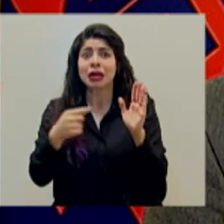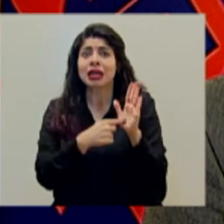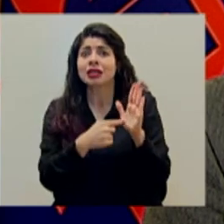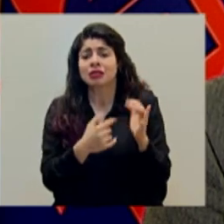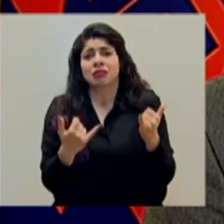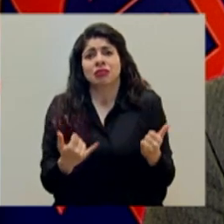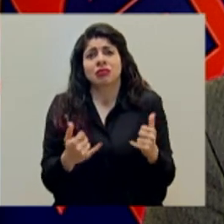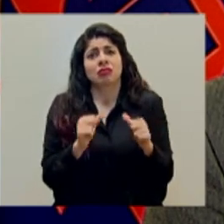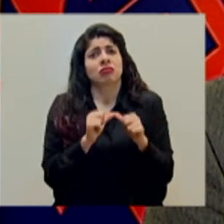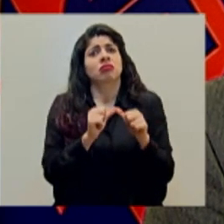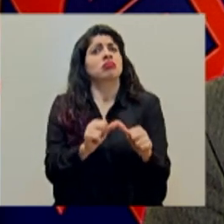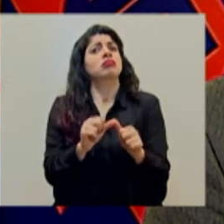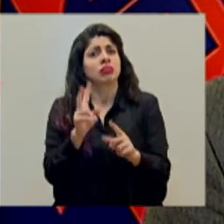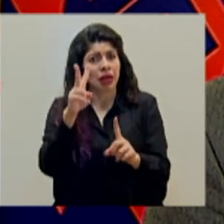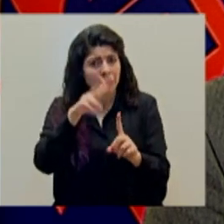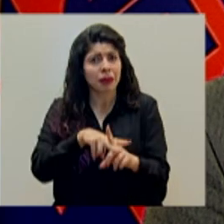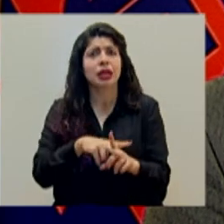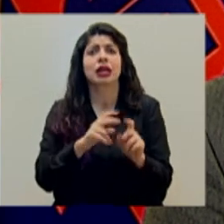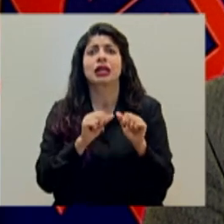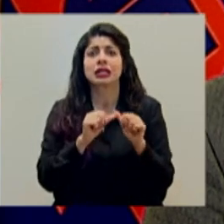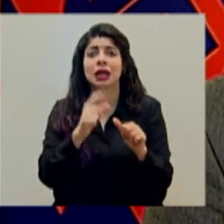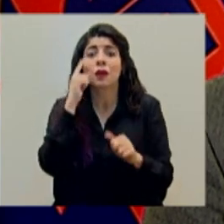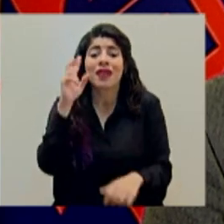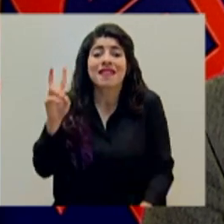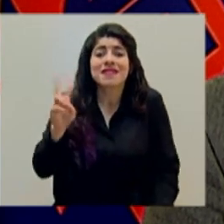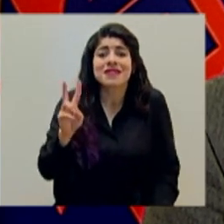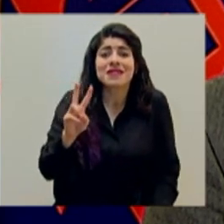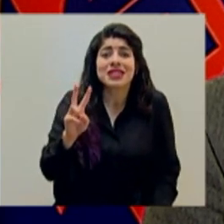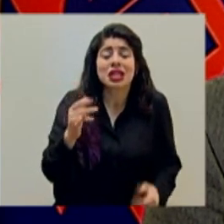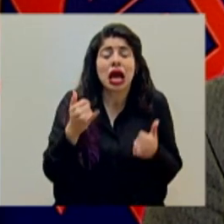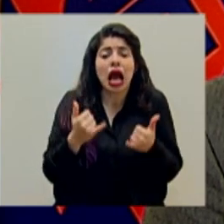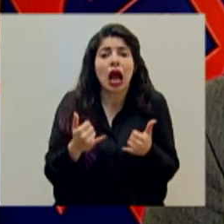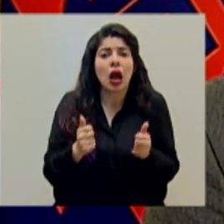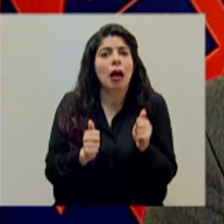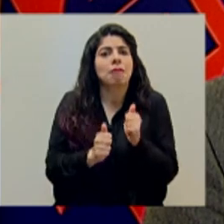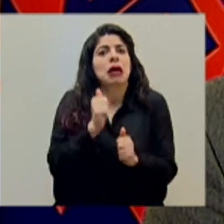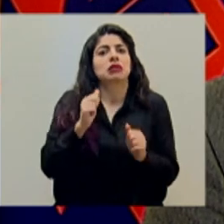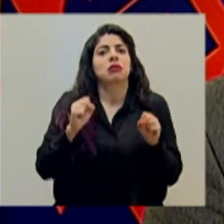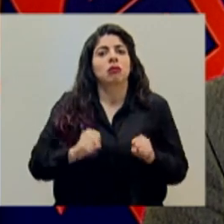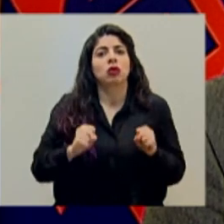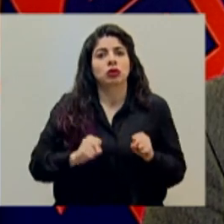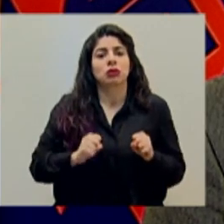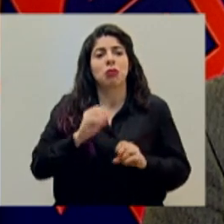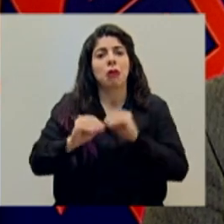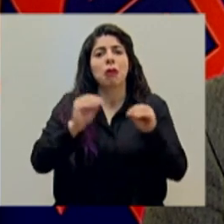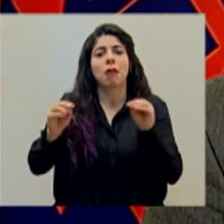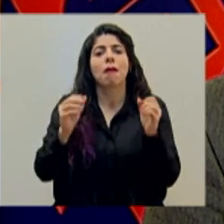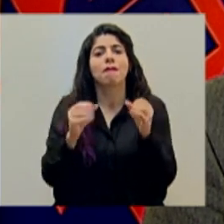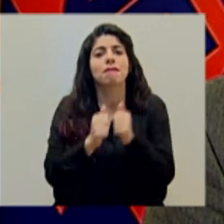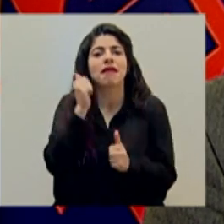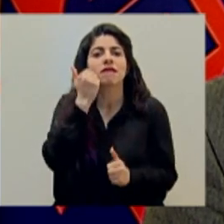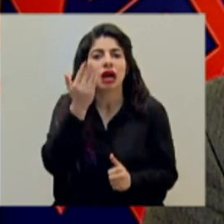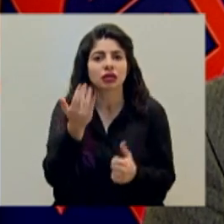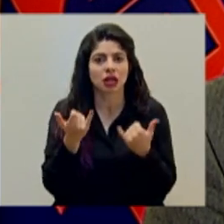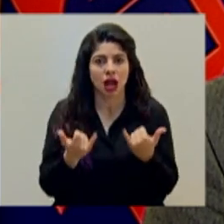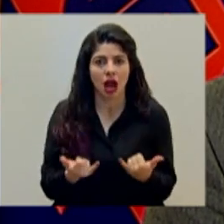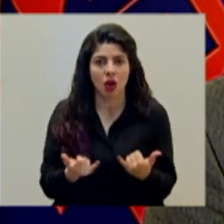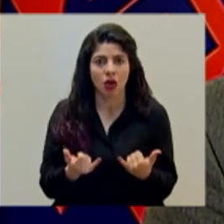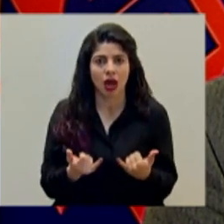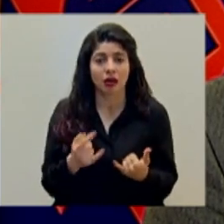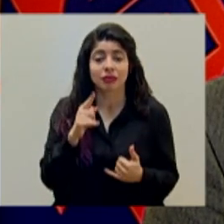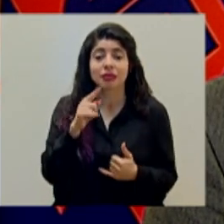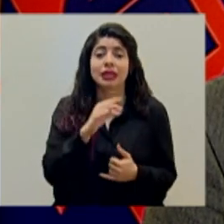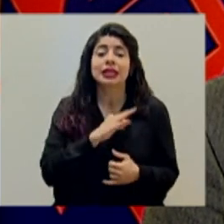más vigentes que nunca, porque hoy en día el virus es más probable que se transmita de persona a persona. Que el espíritu